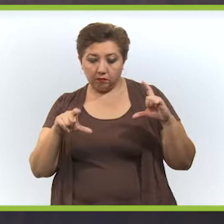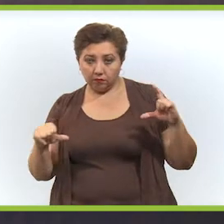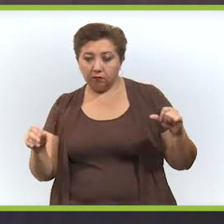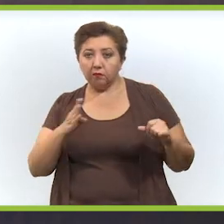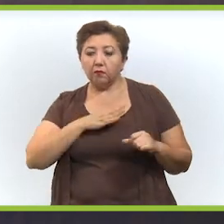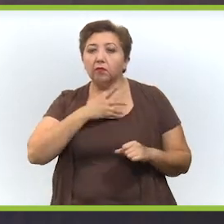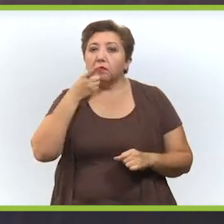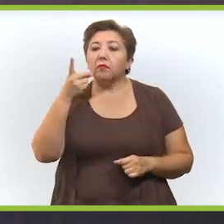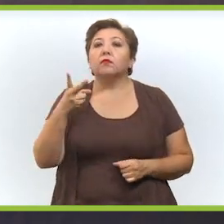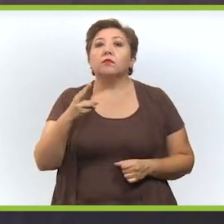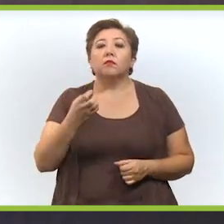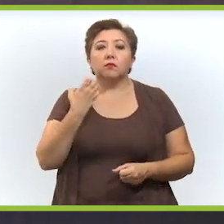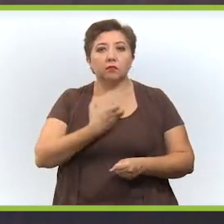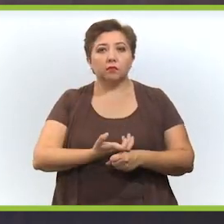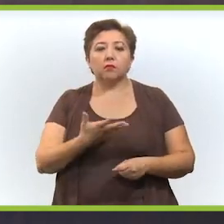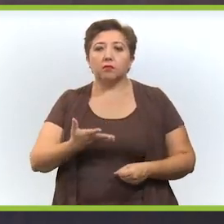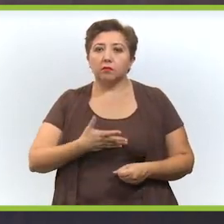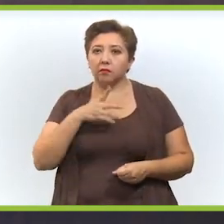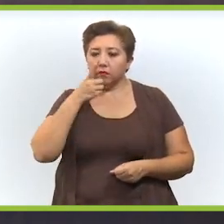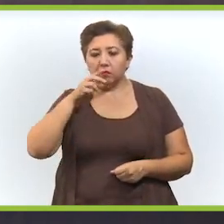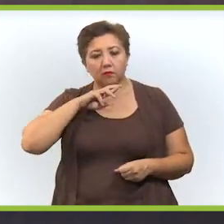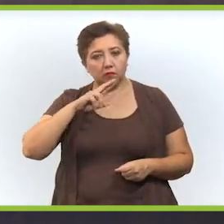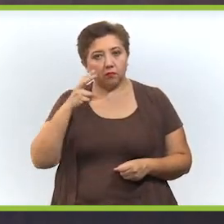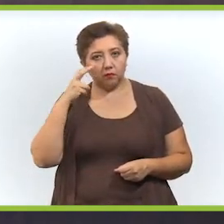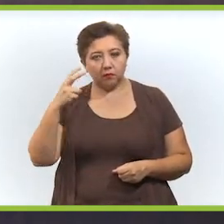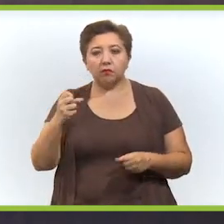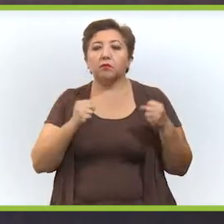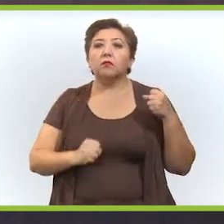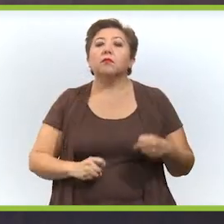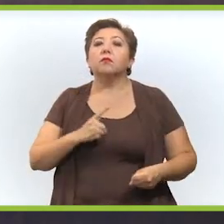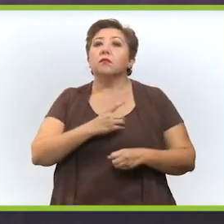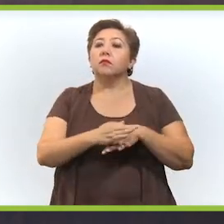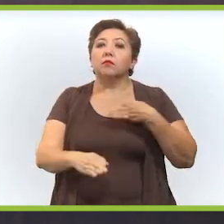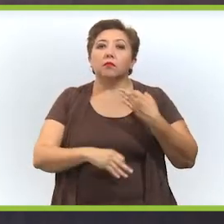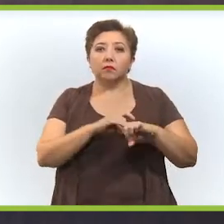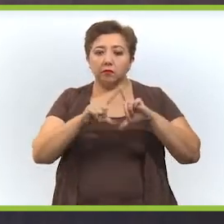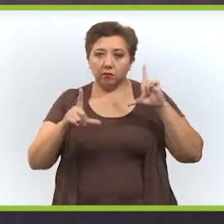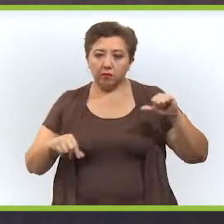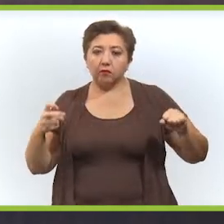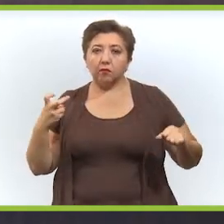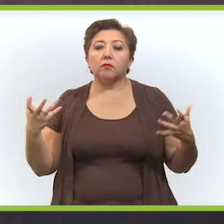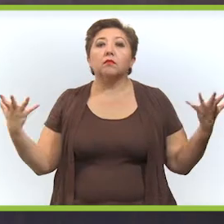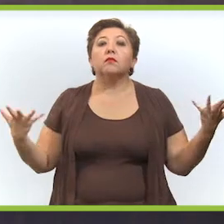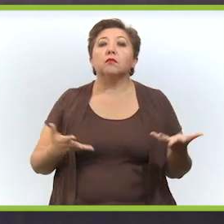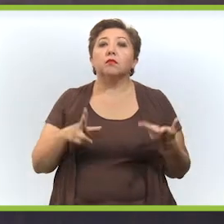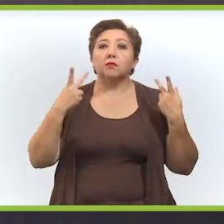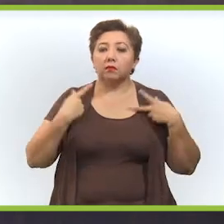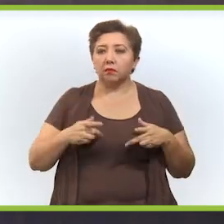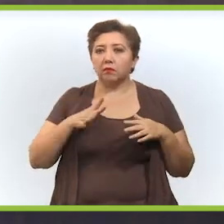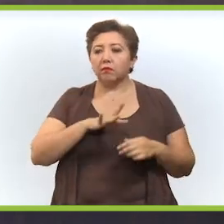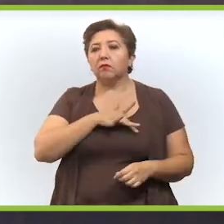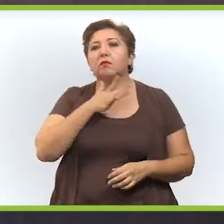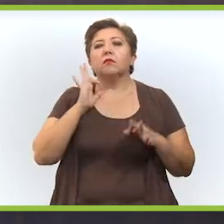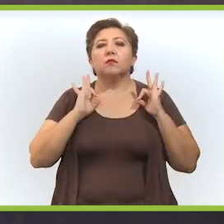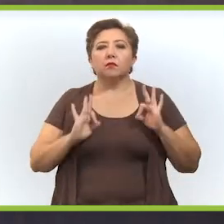tiene la mejor percepción de seguridad de todo el país, y esto lo que hace es que la gente se sienta tranquila en Yucatán, que se sienta a gusto y que sepa que